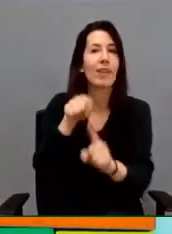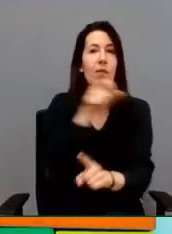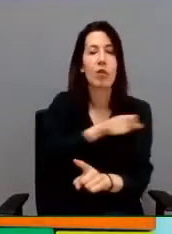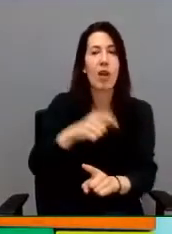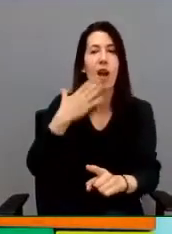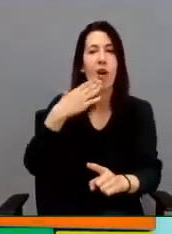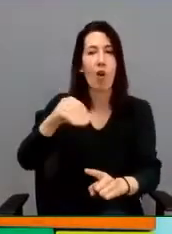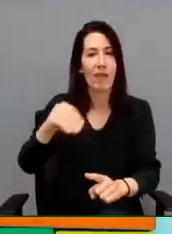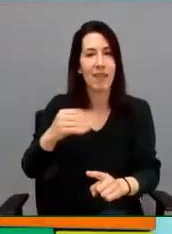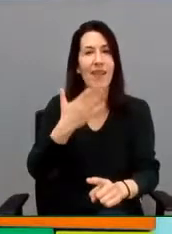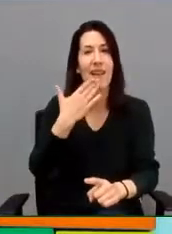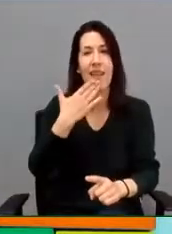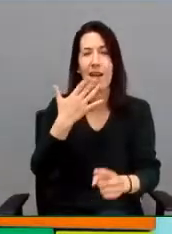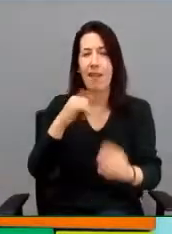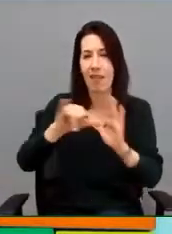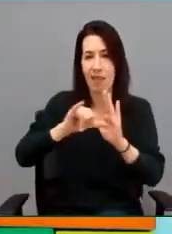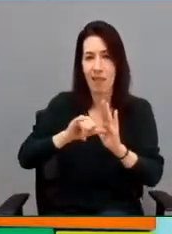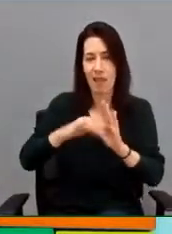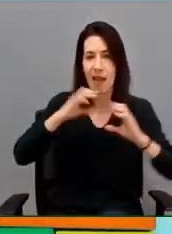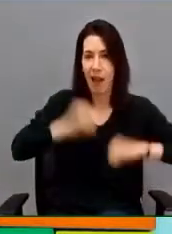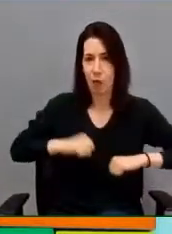jóvenes adultos con los que trabajamos.